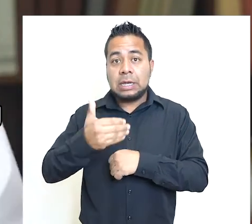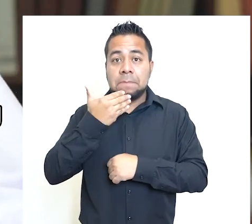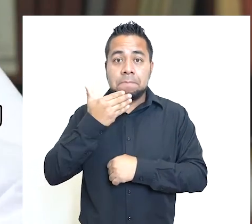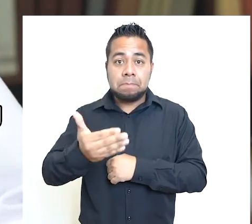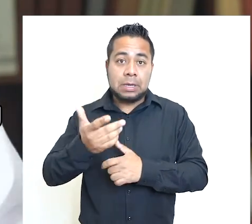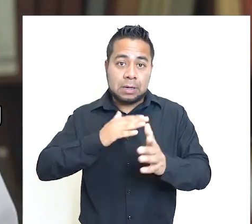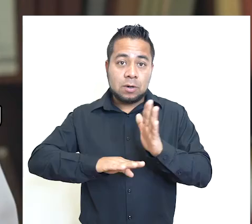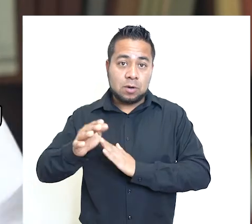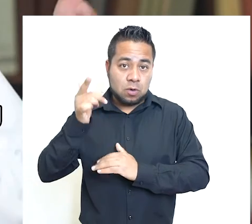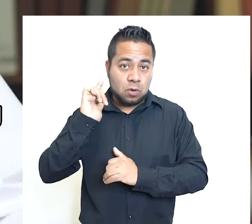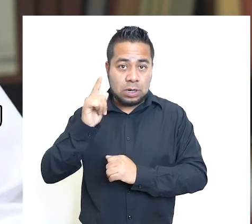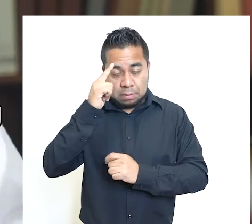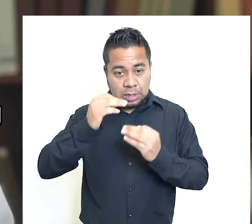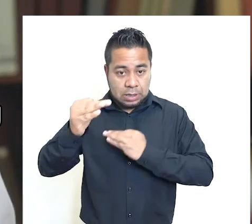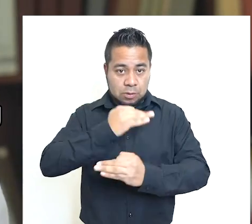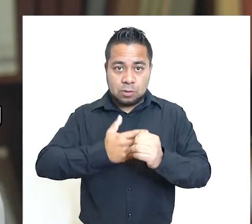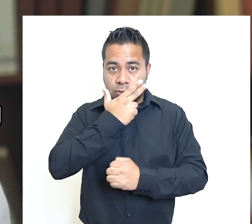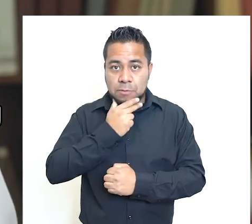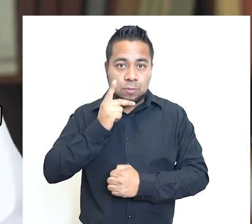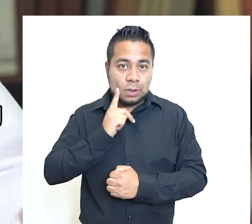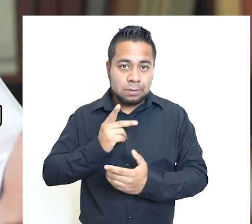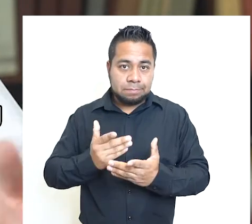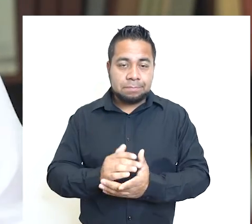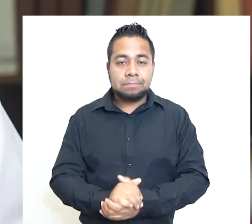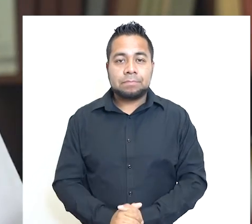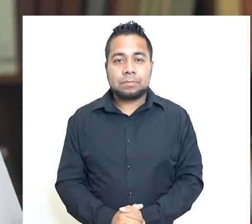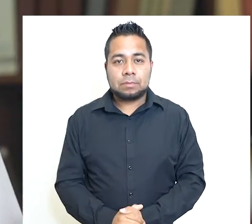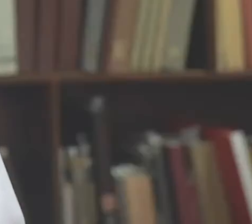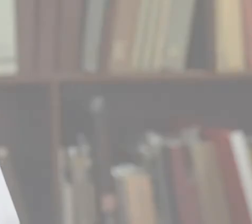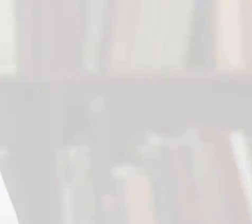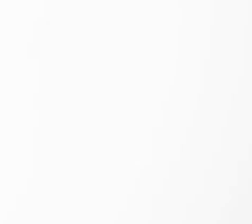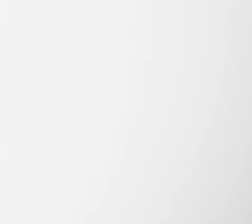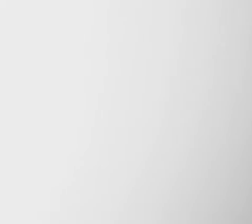Les deseo que esta semana sea muy productiva para todas y todos ustedes.